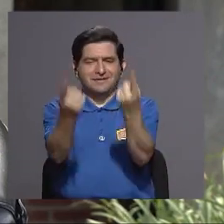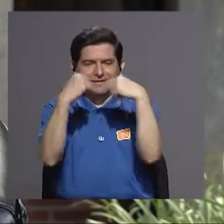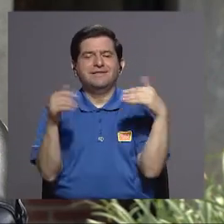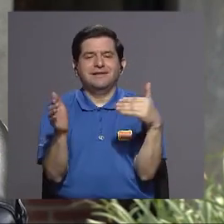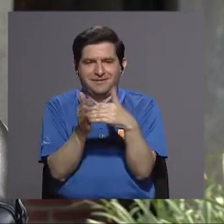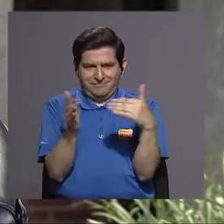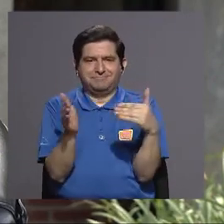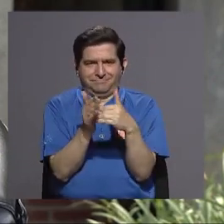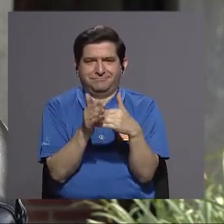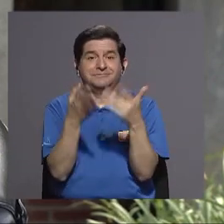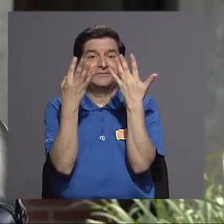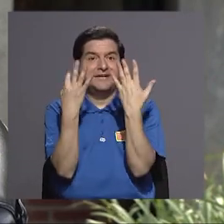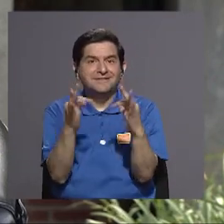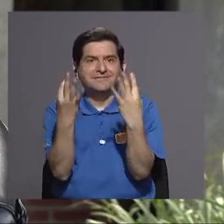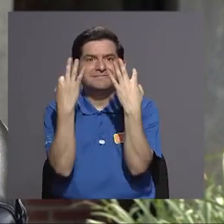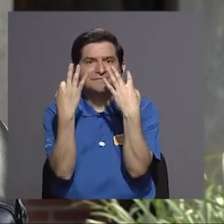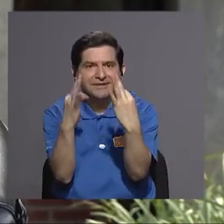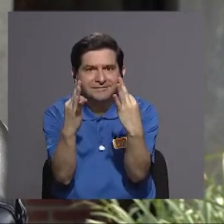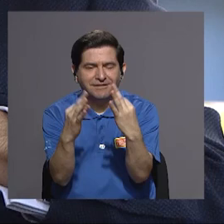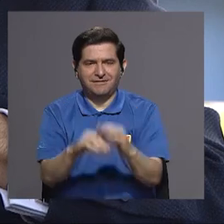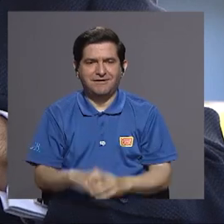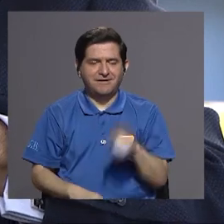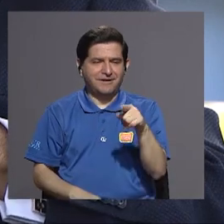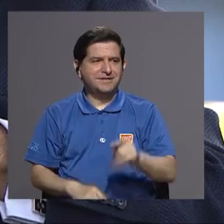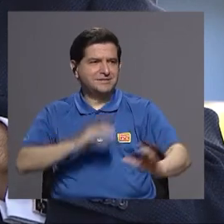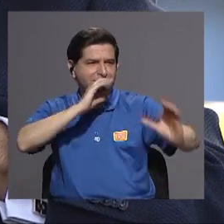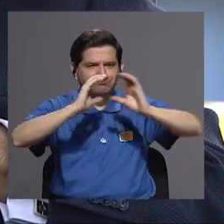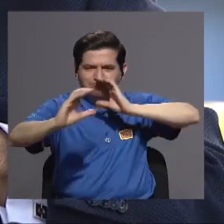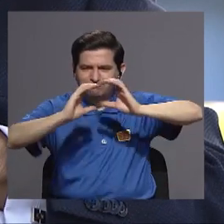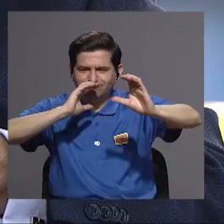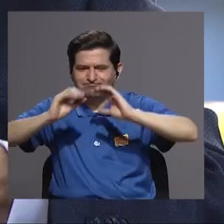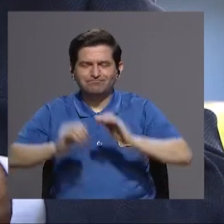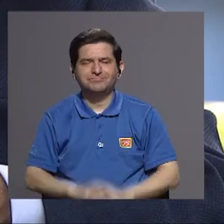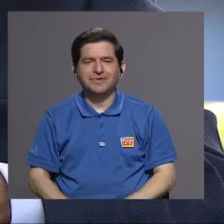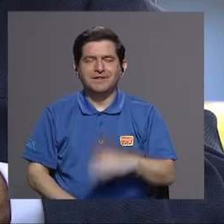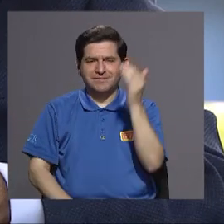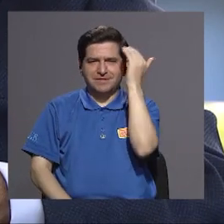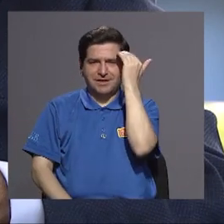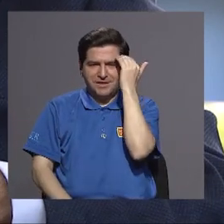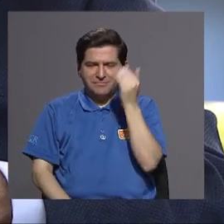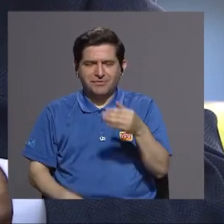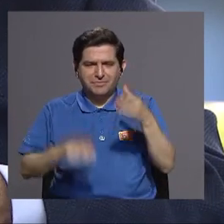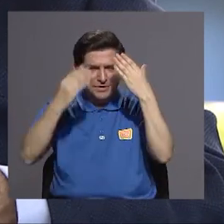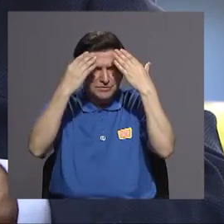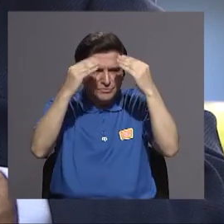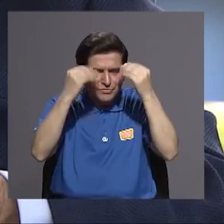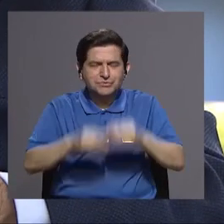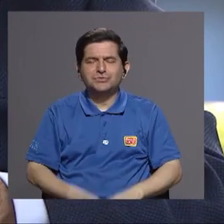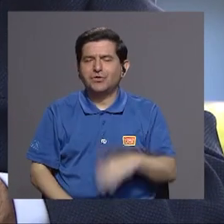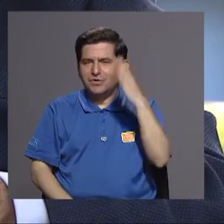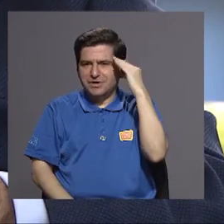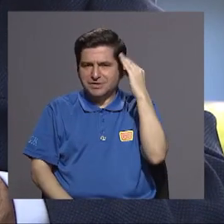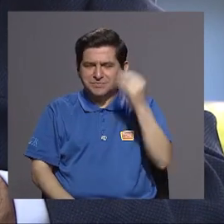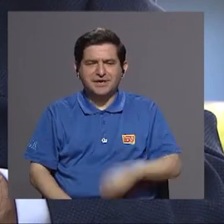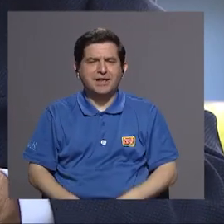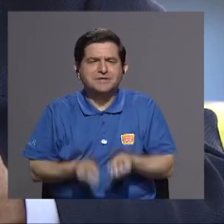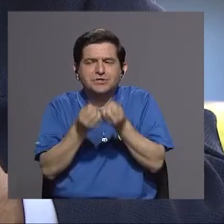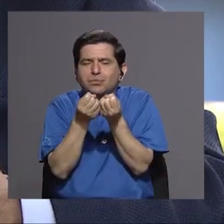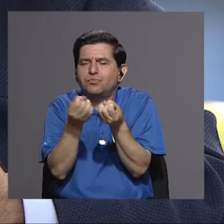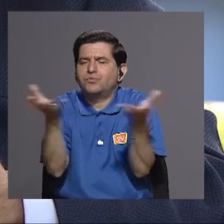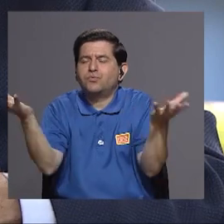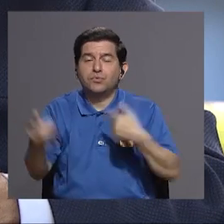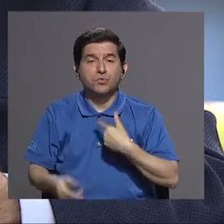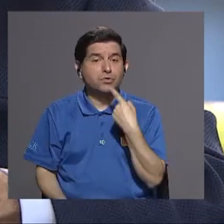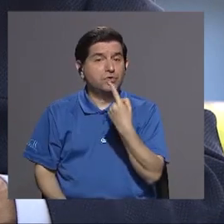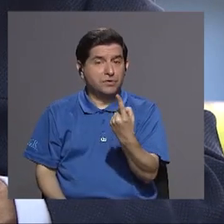regresen para poder hacer esa transmisión esa multiplicación de conocimientos vivencias y experiencias yo